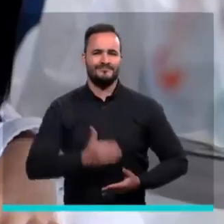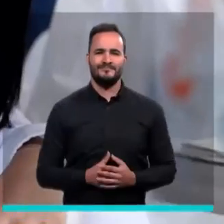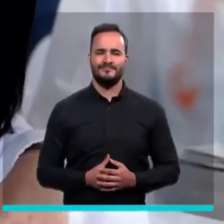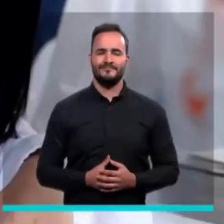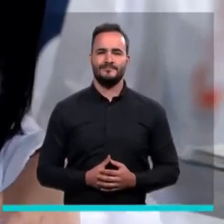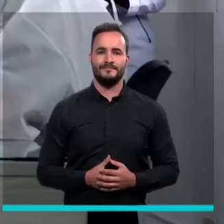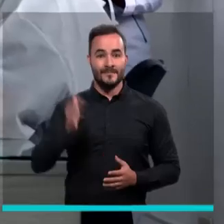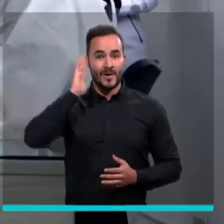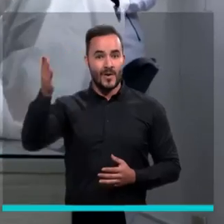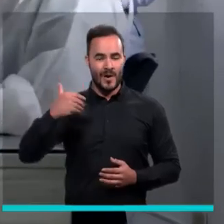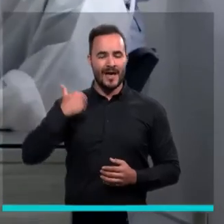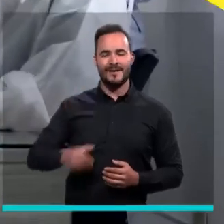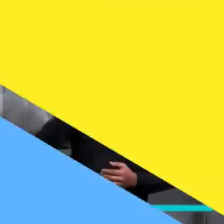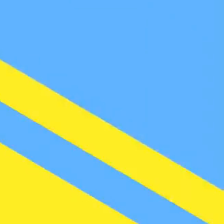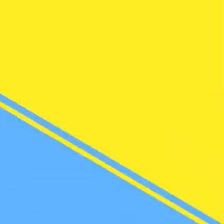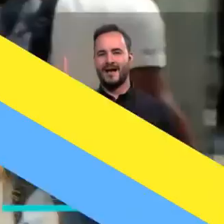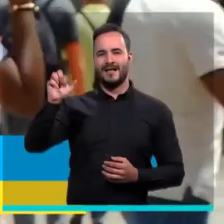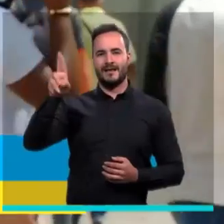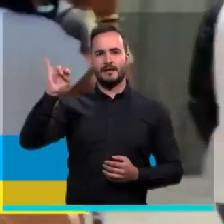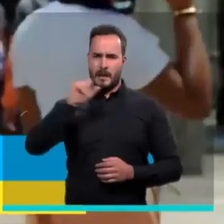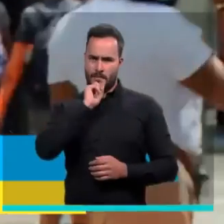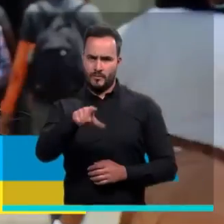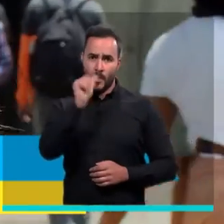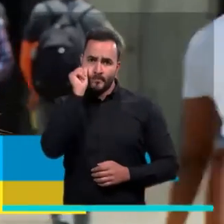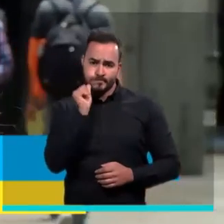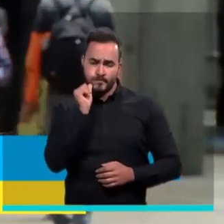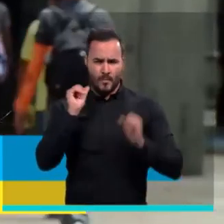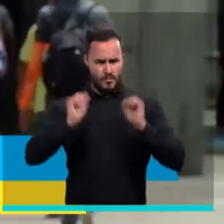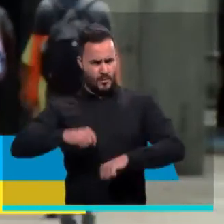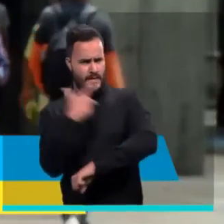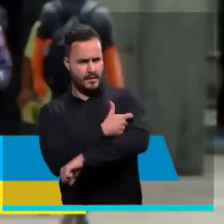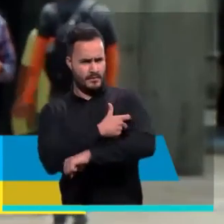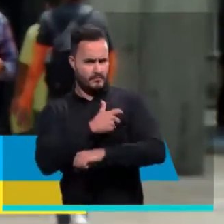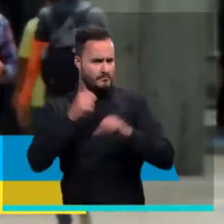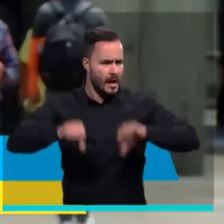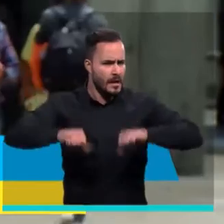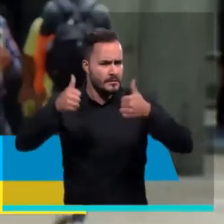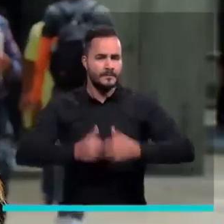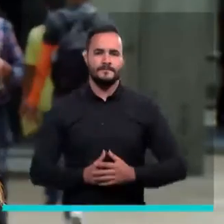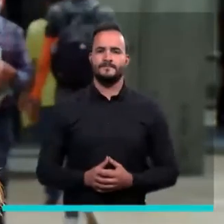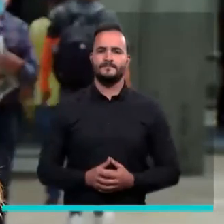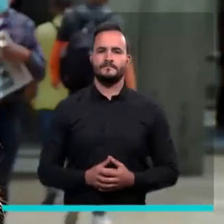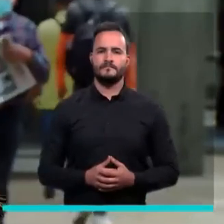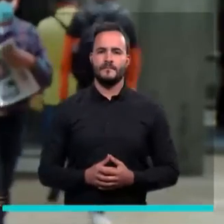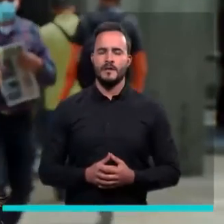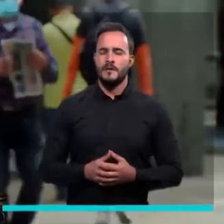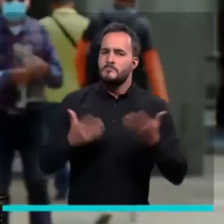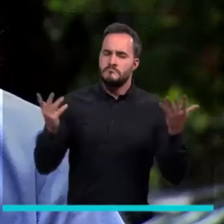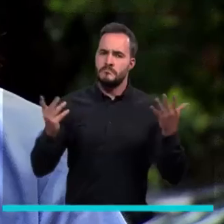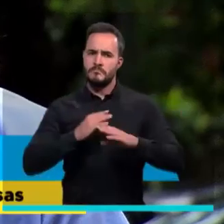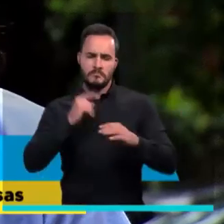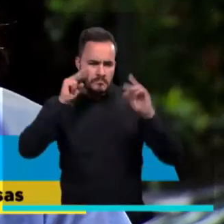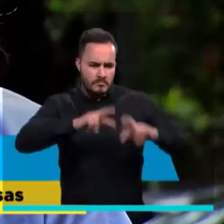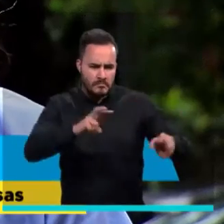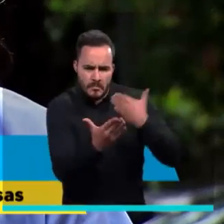las dudas de los ciudadanos. Hola, yo soy Valeria Hernández y quiero saber si las mujeres embarazadas se pueden poner la vacuna contra el COVID-19.